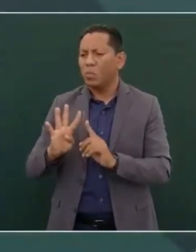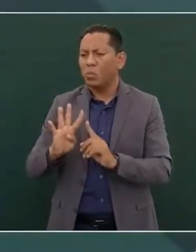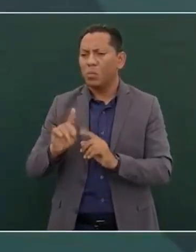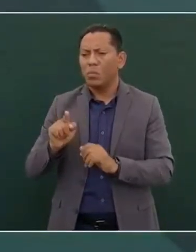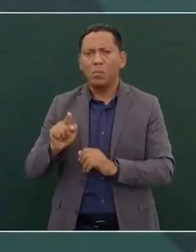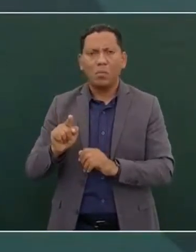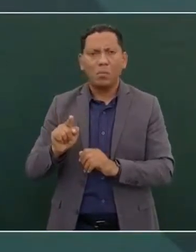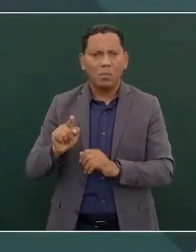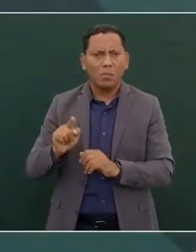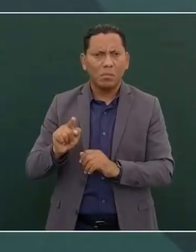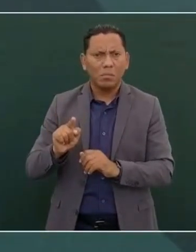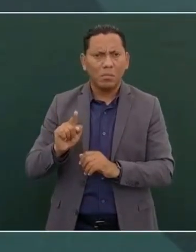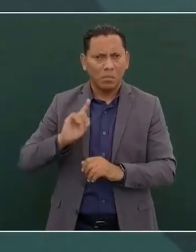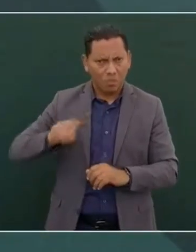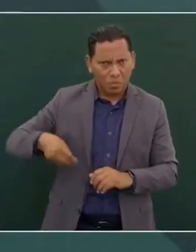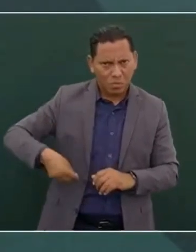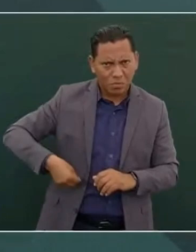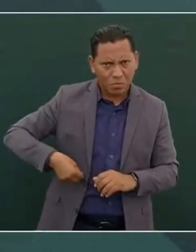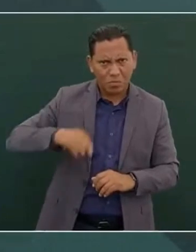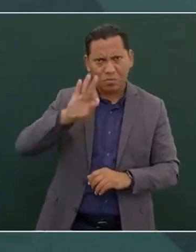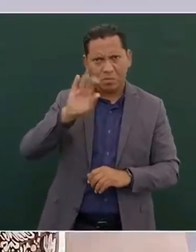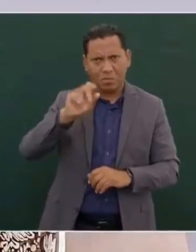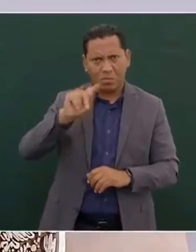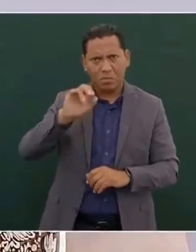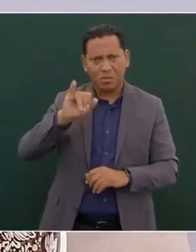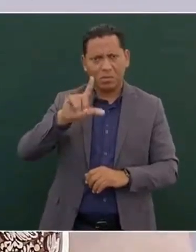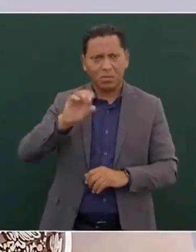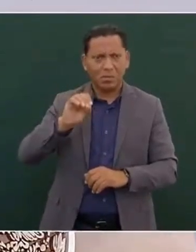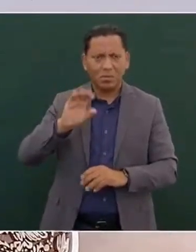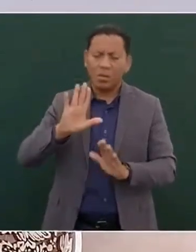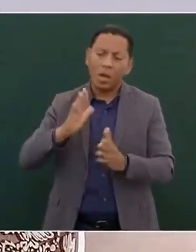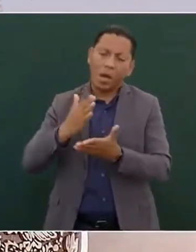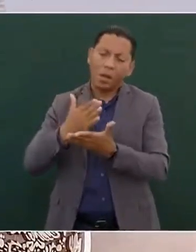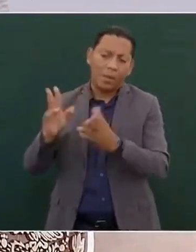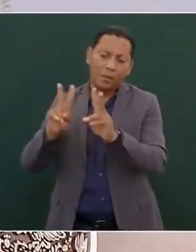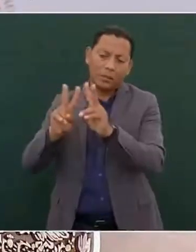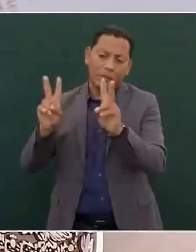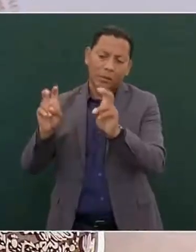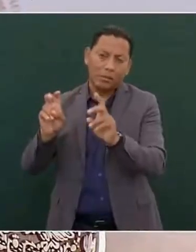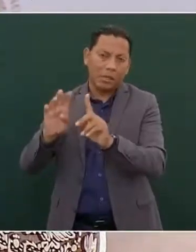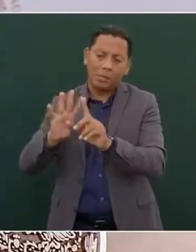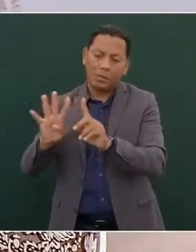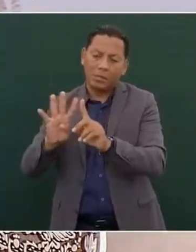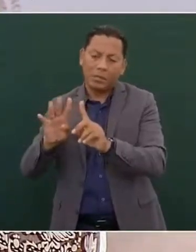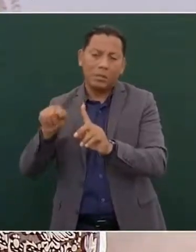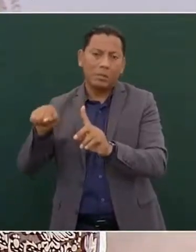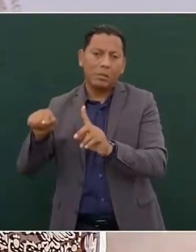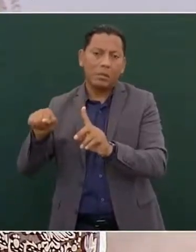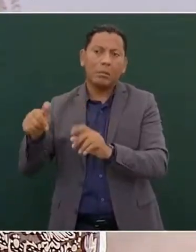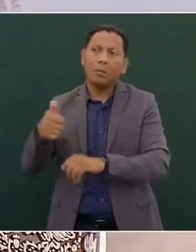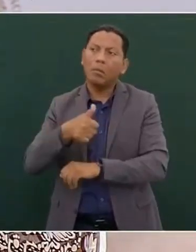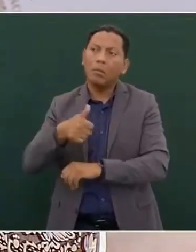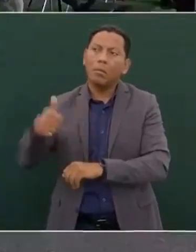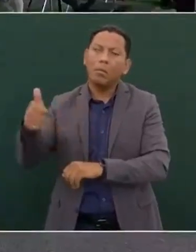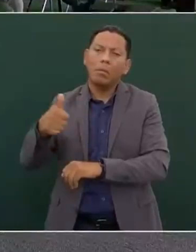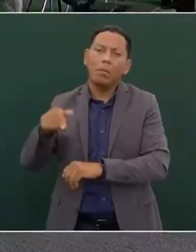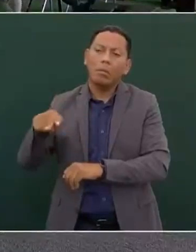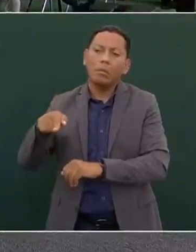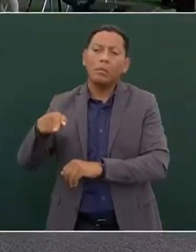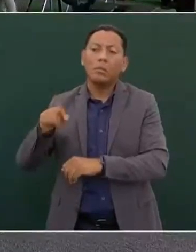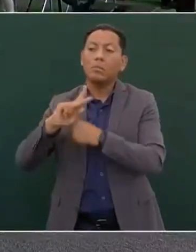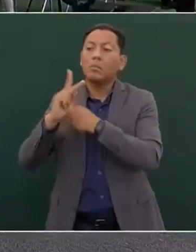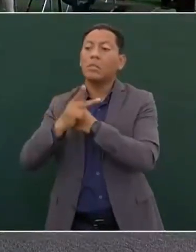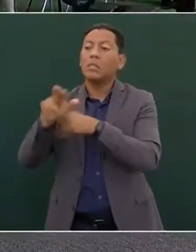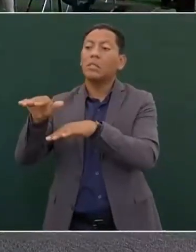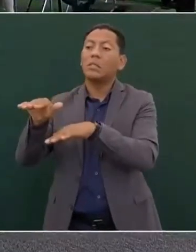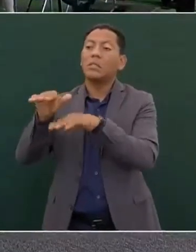ver con el fentanilo, es otra cosa. El migrante sale por necesidad